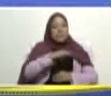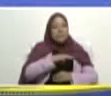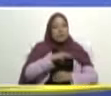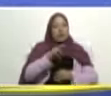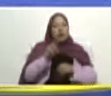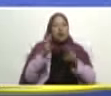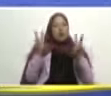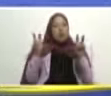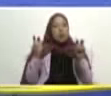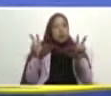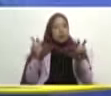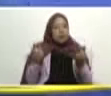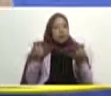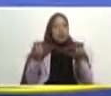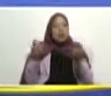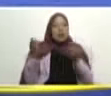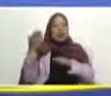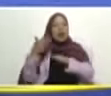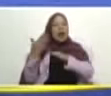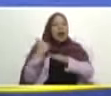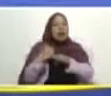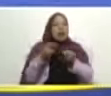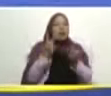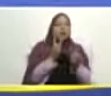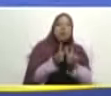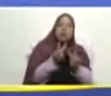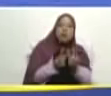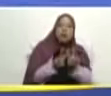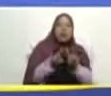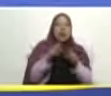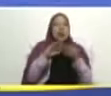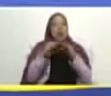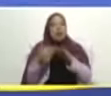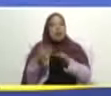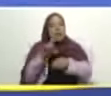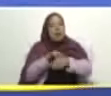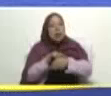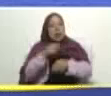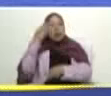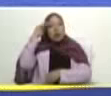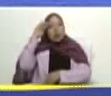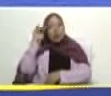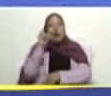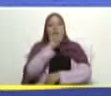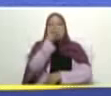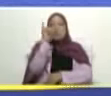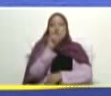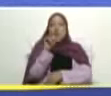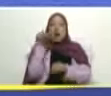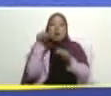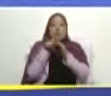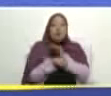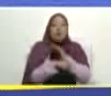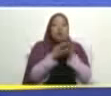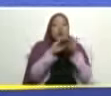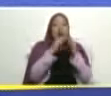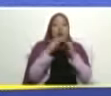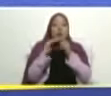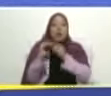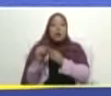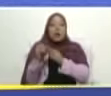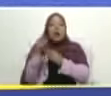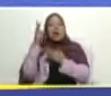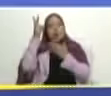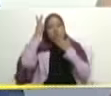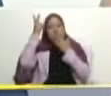nueva generación y las fundacionales lleguen a la profundidad la profundidad del Zulia que lleguen allá lleguen a la Guajira